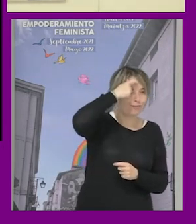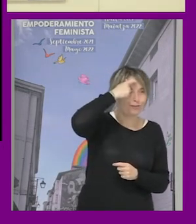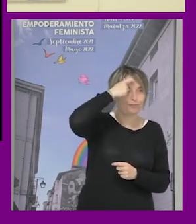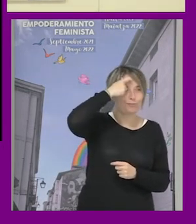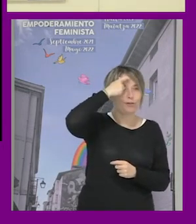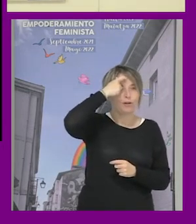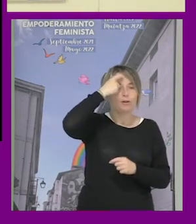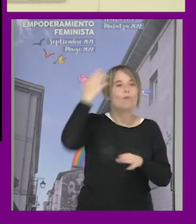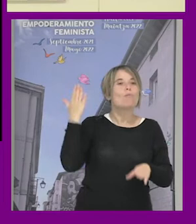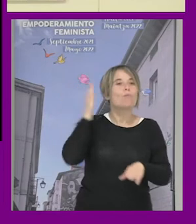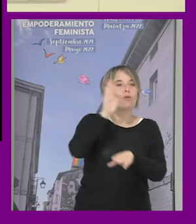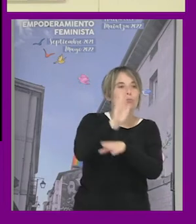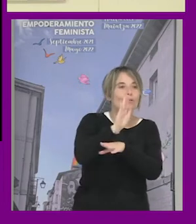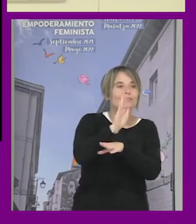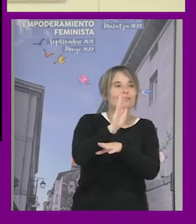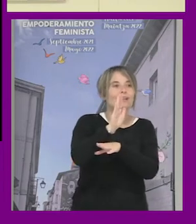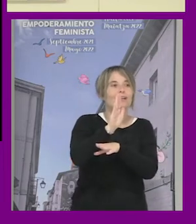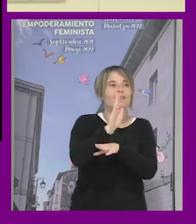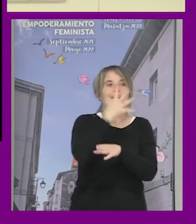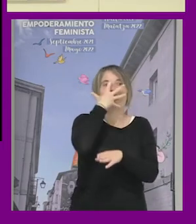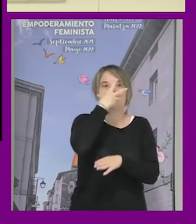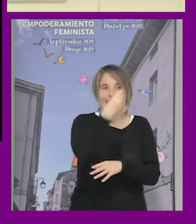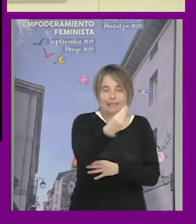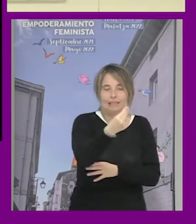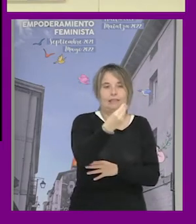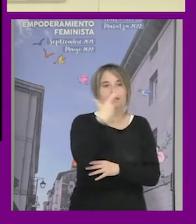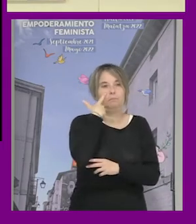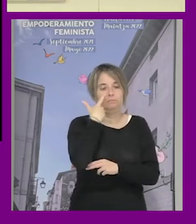nuestra propuesta es entender que a